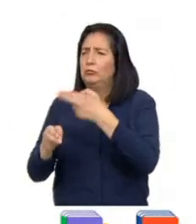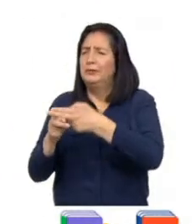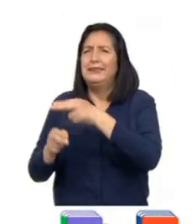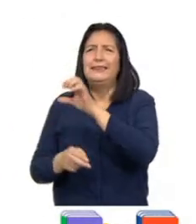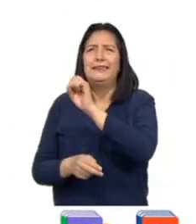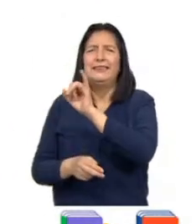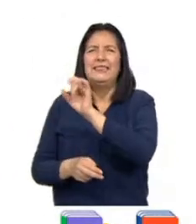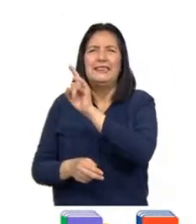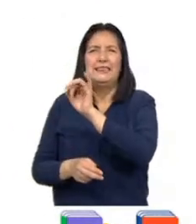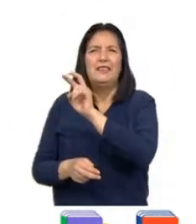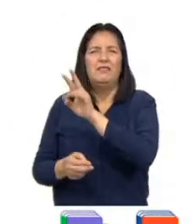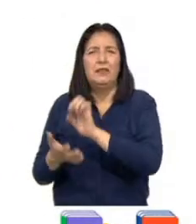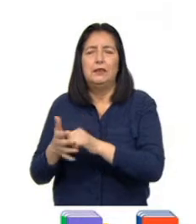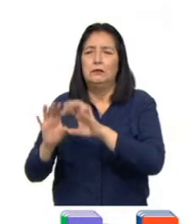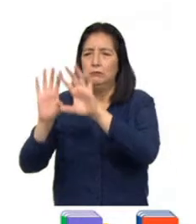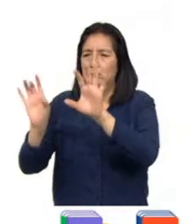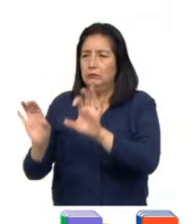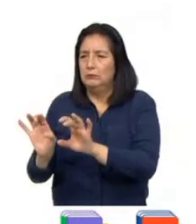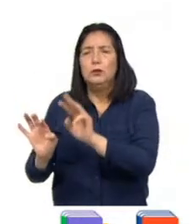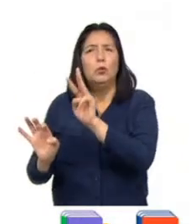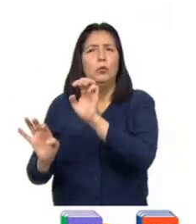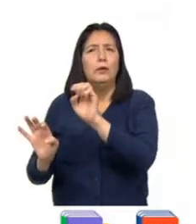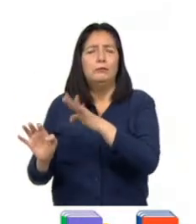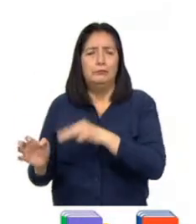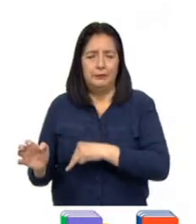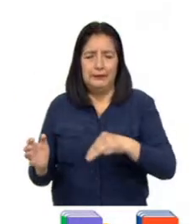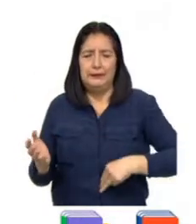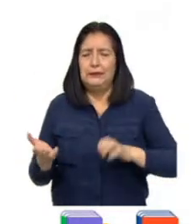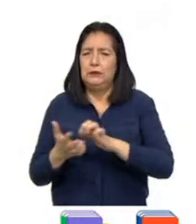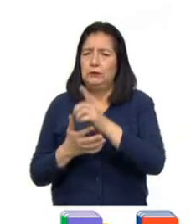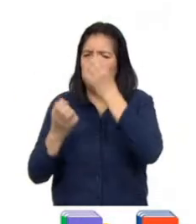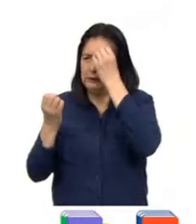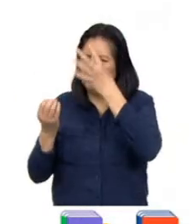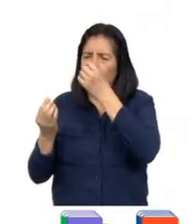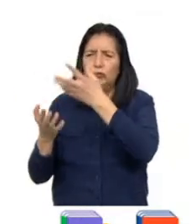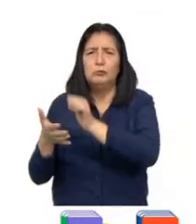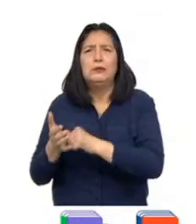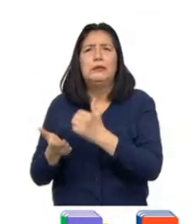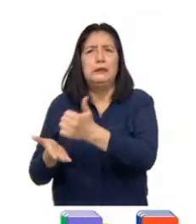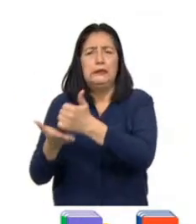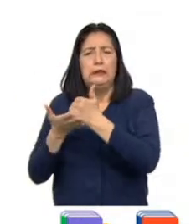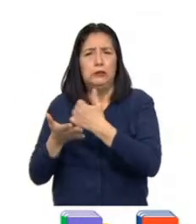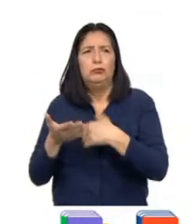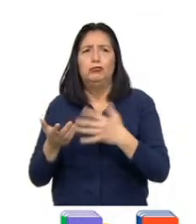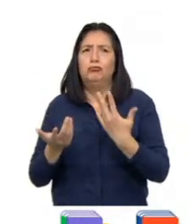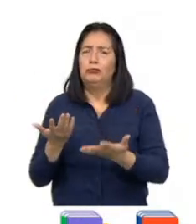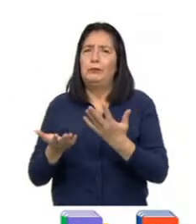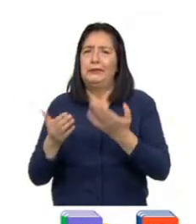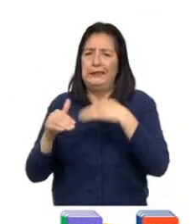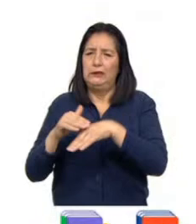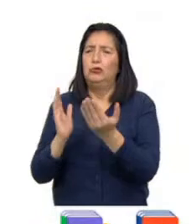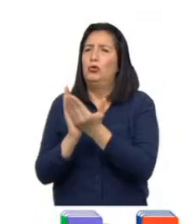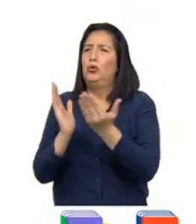un servicio web del Ministerio de Educación para reportar y obtener ayuda en casos de violencia escolar.